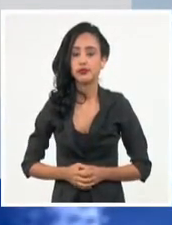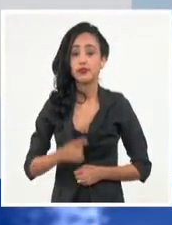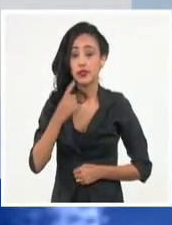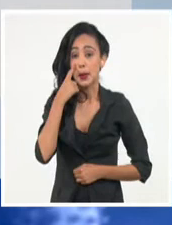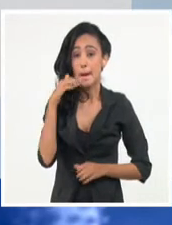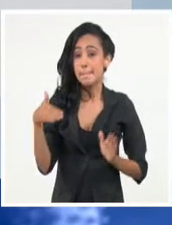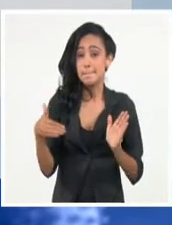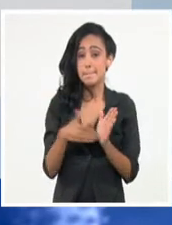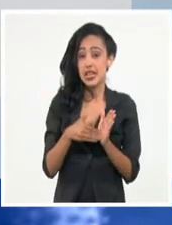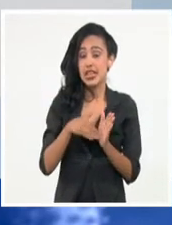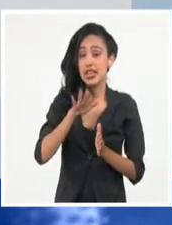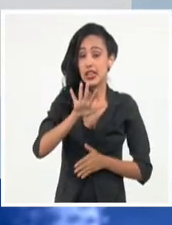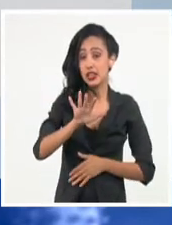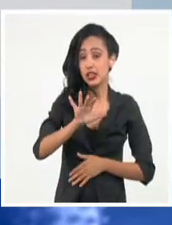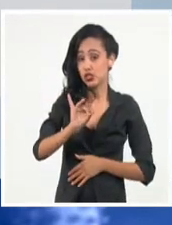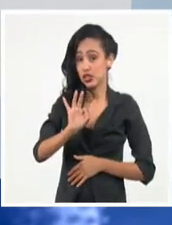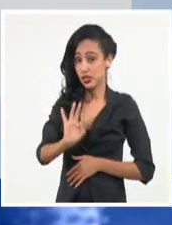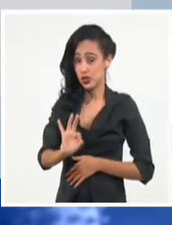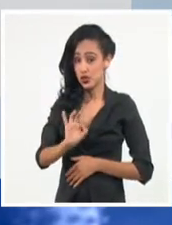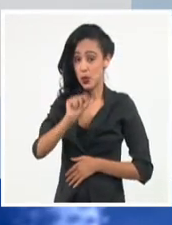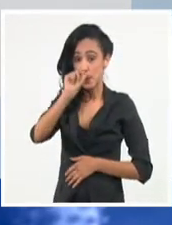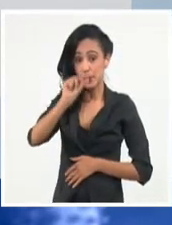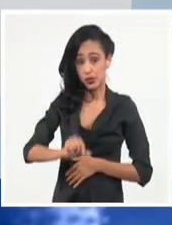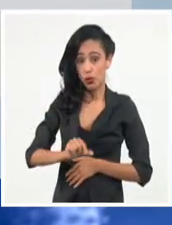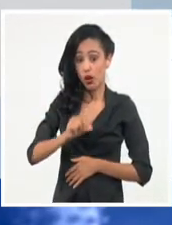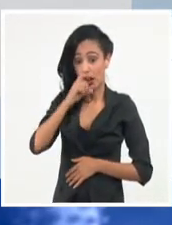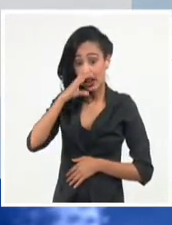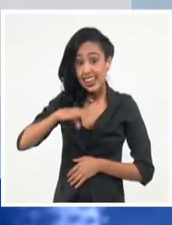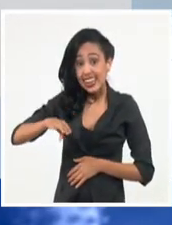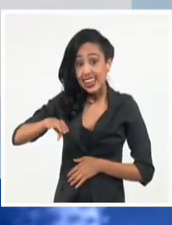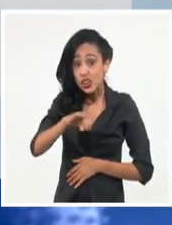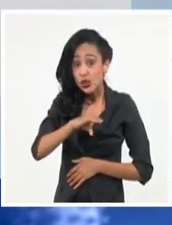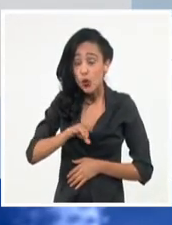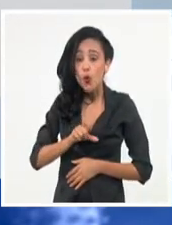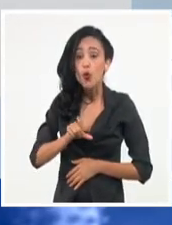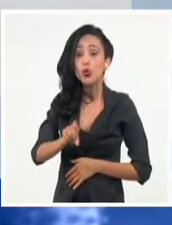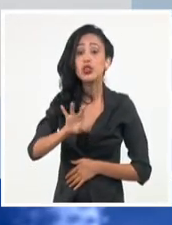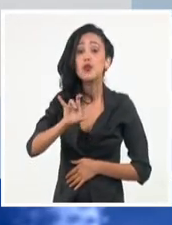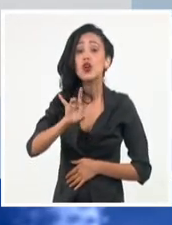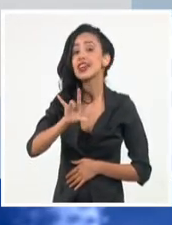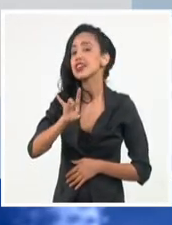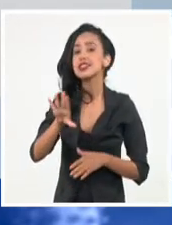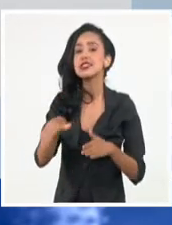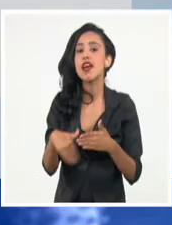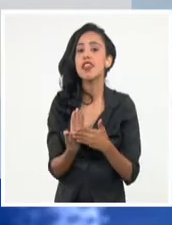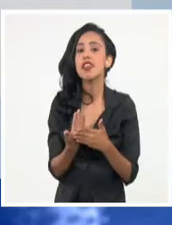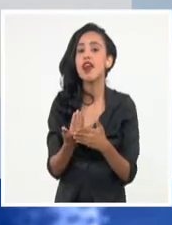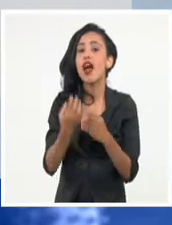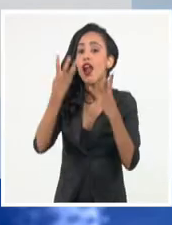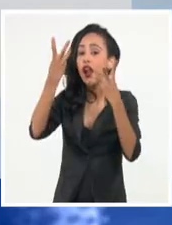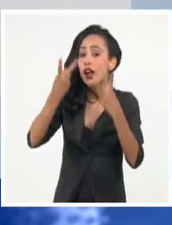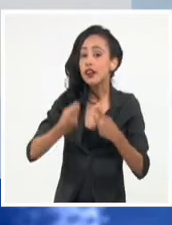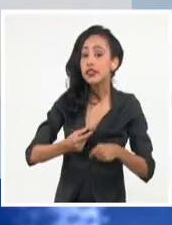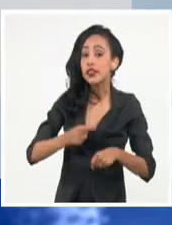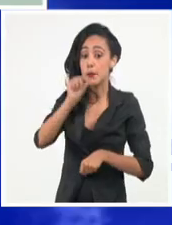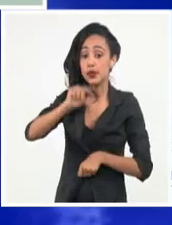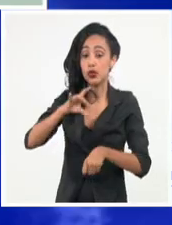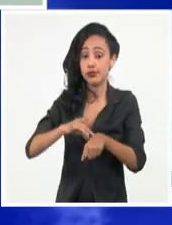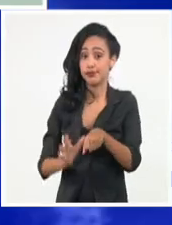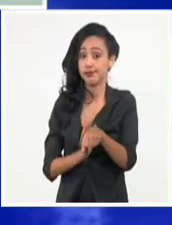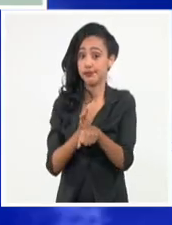.578 pacientes en edad pediátrica, por lo que en los últimos 15 días, la cifra de confirmados como